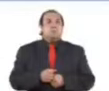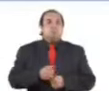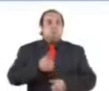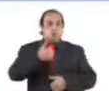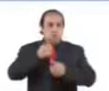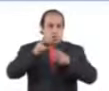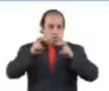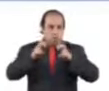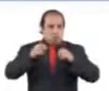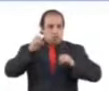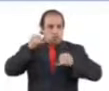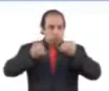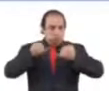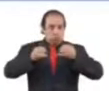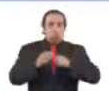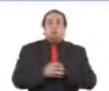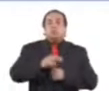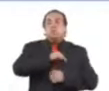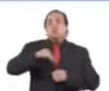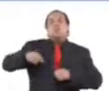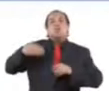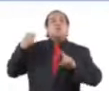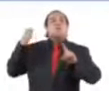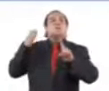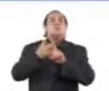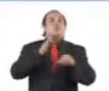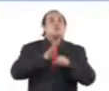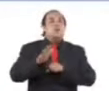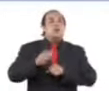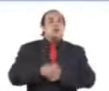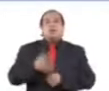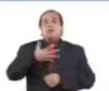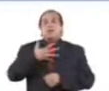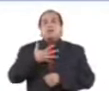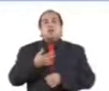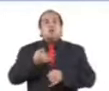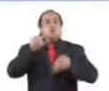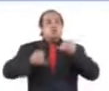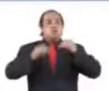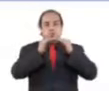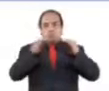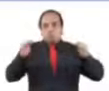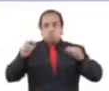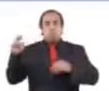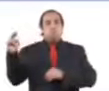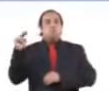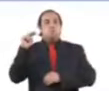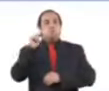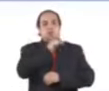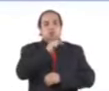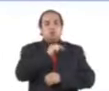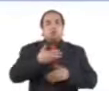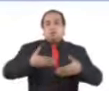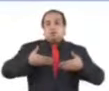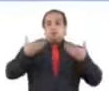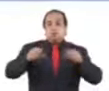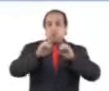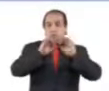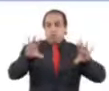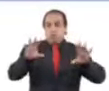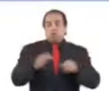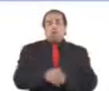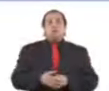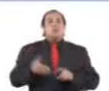es impartir justicia pronta, imparcial, gratuita, confiable y transparente, que